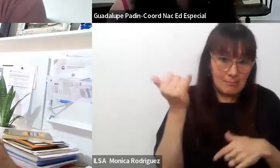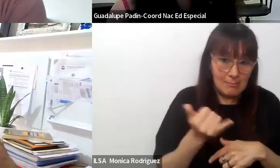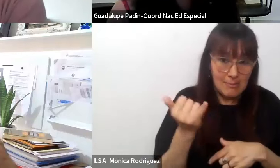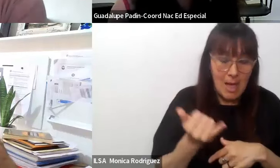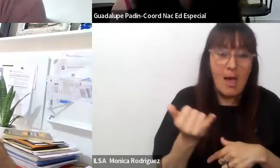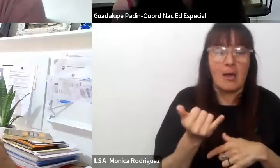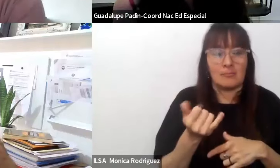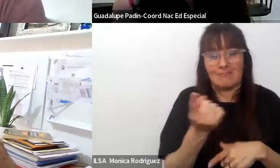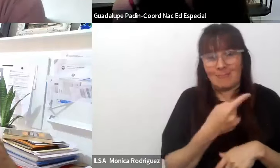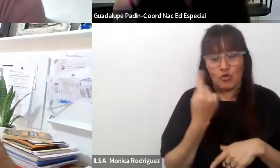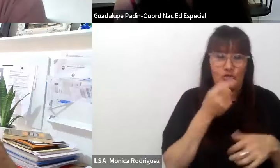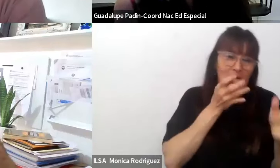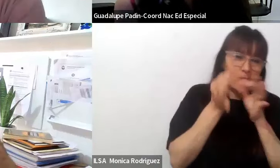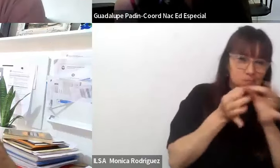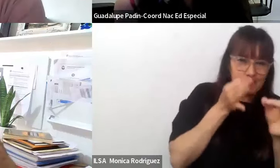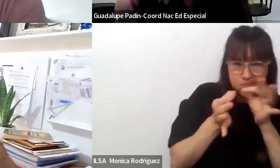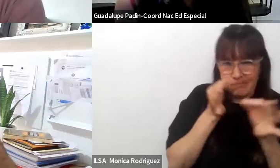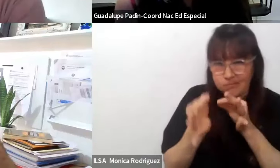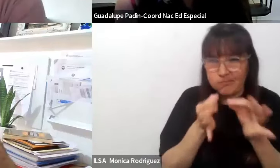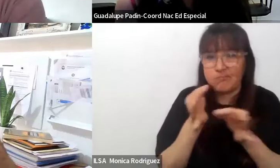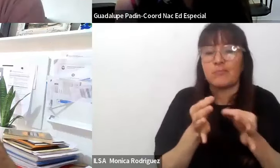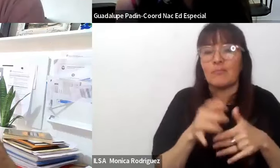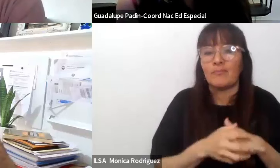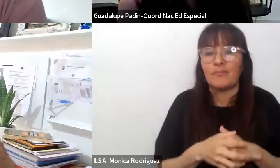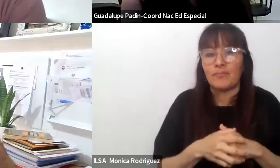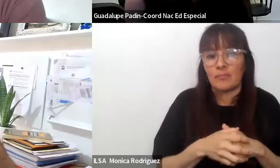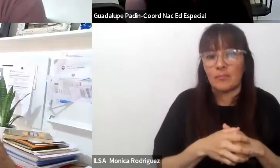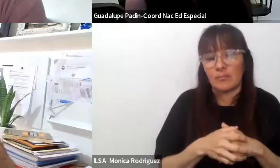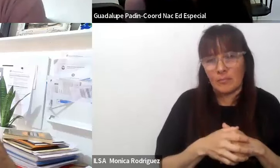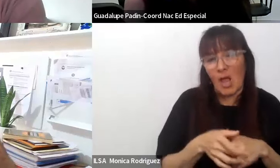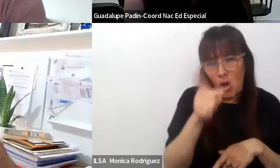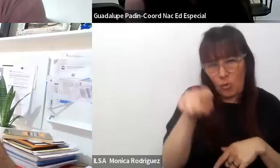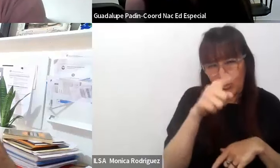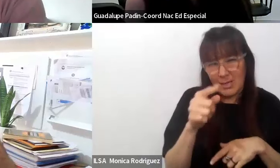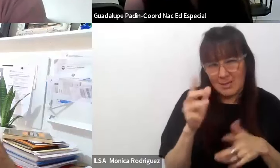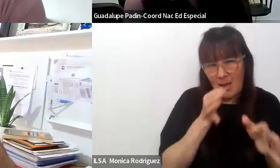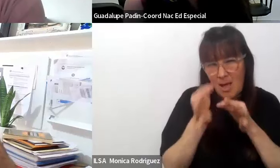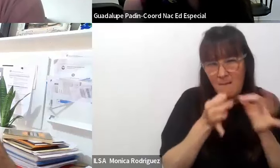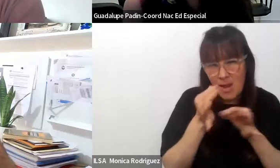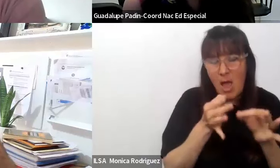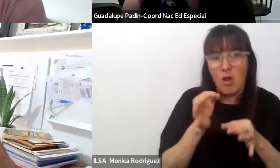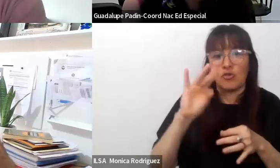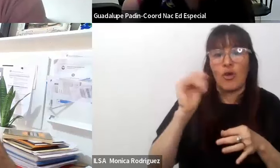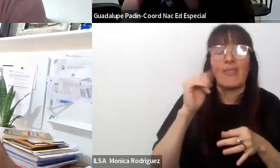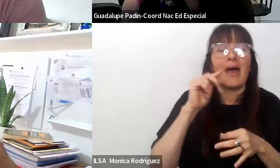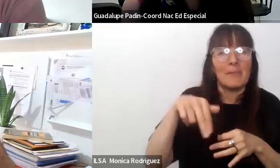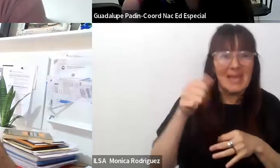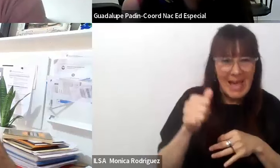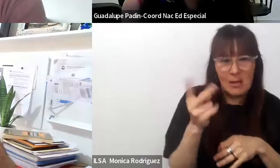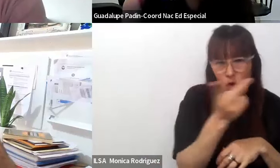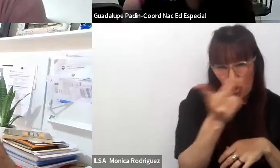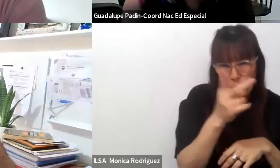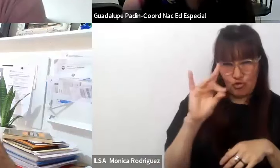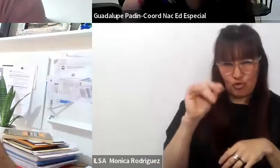conversando que es lo que acontece ustedes han hablado del nivel inicial en el caso de Damián en el caso de ambos del